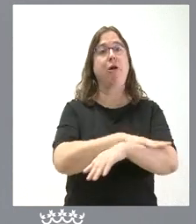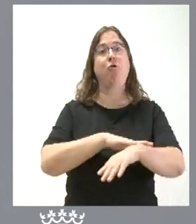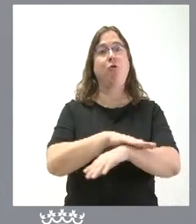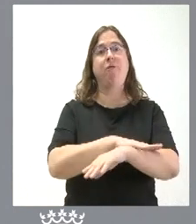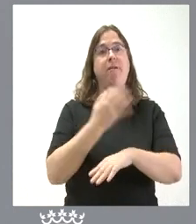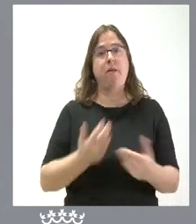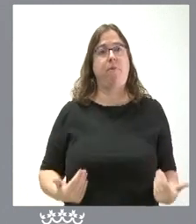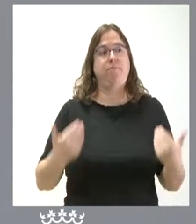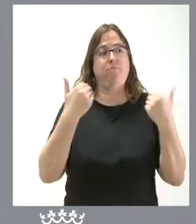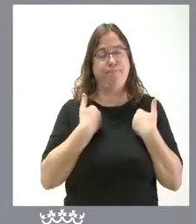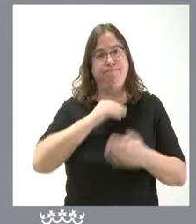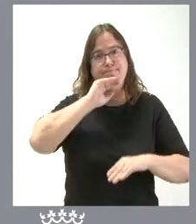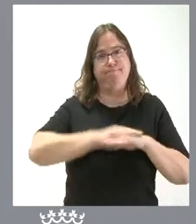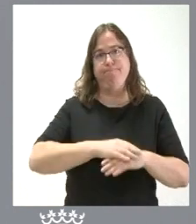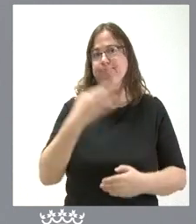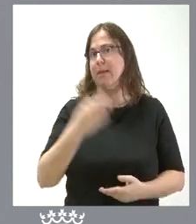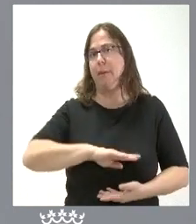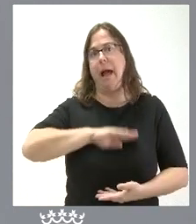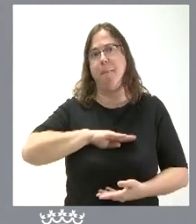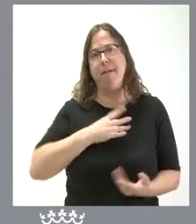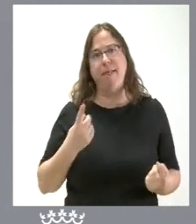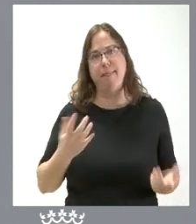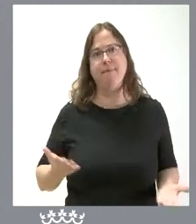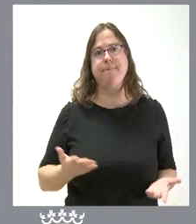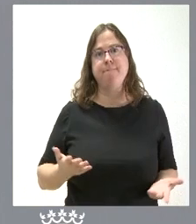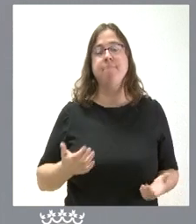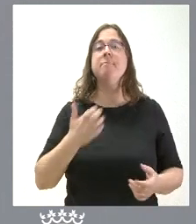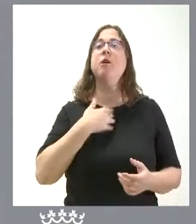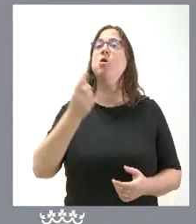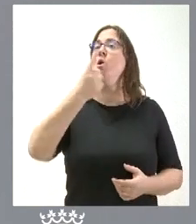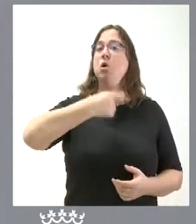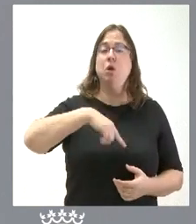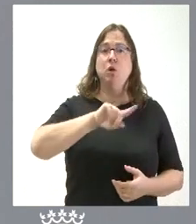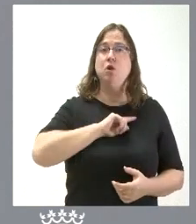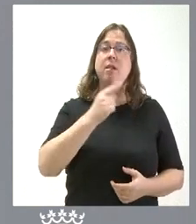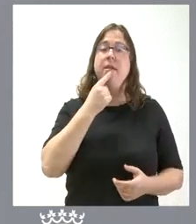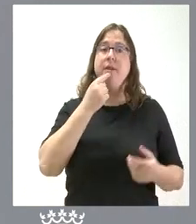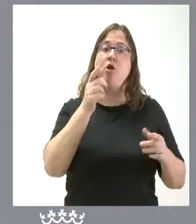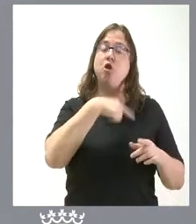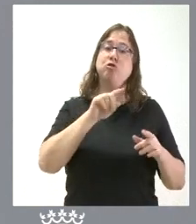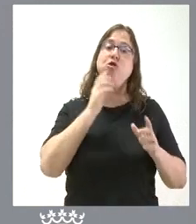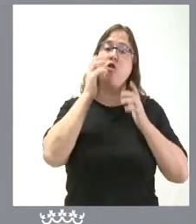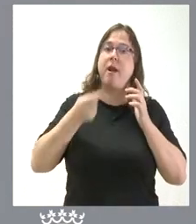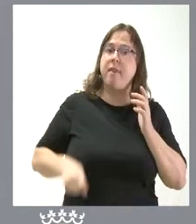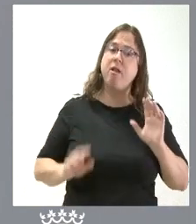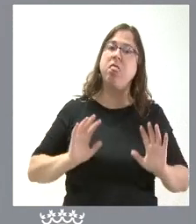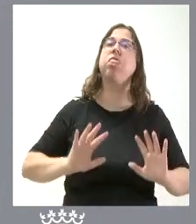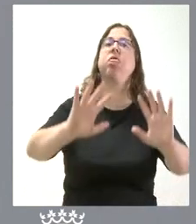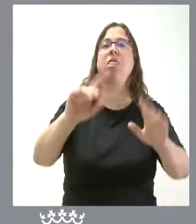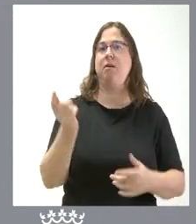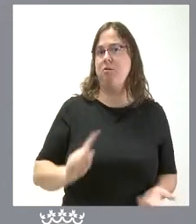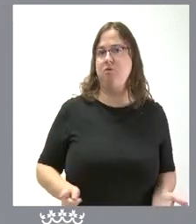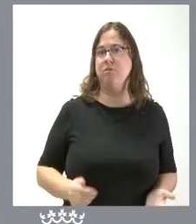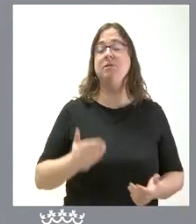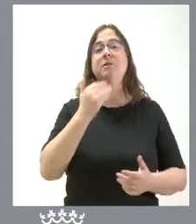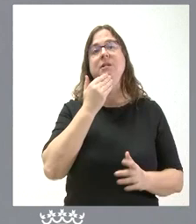capaz de ejercer su competencia siempre hemos dicho que nosotros no íbamos a dejar a los ganaderos abandonados y sin perjuicio